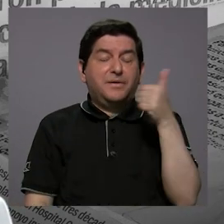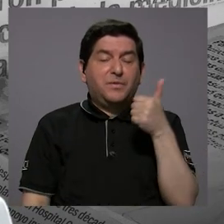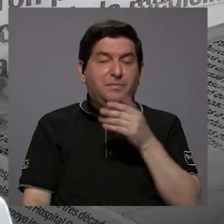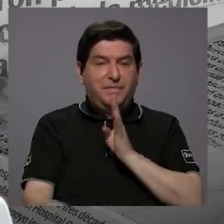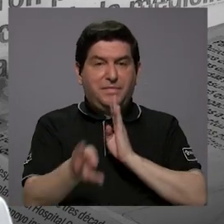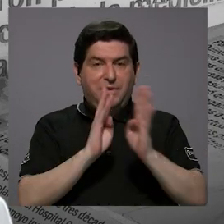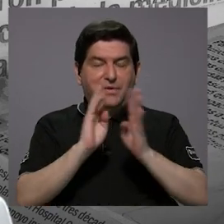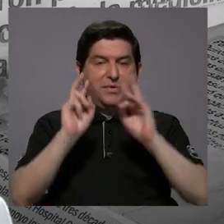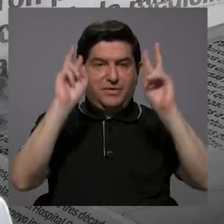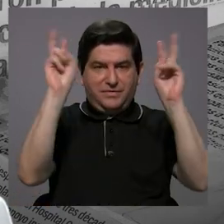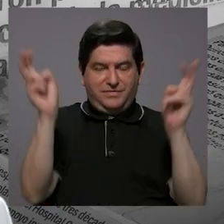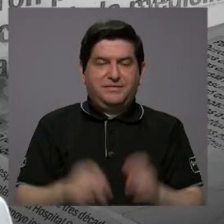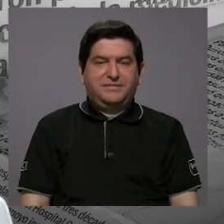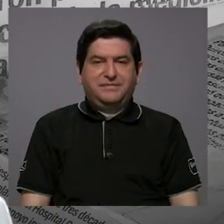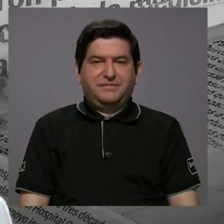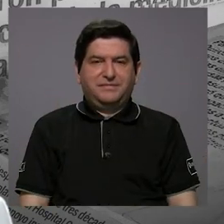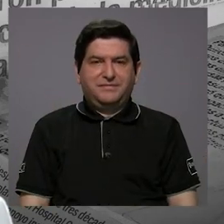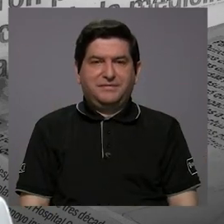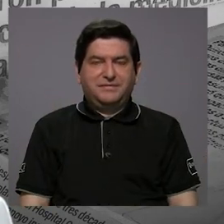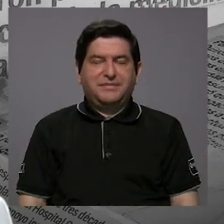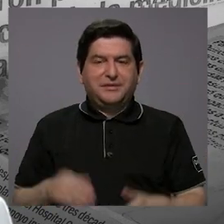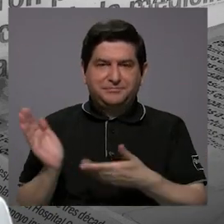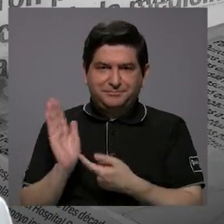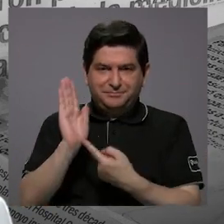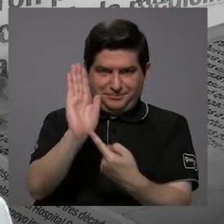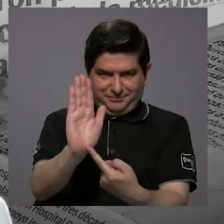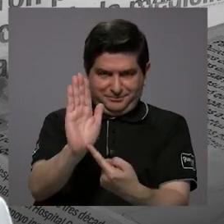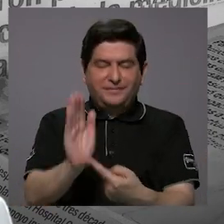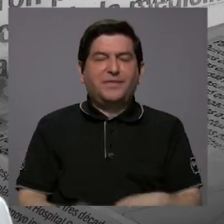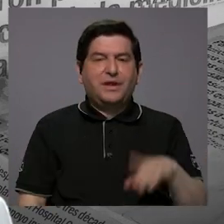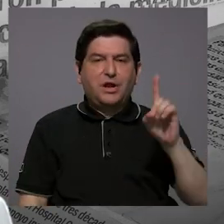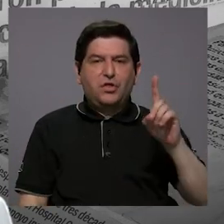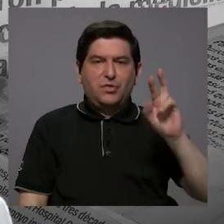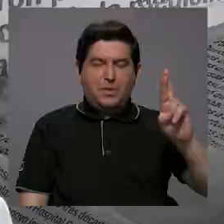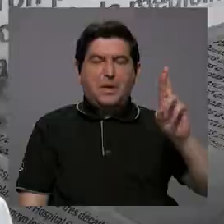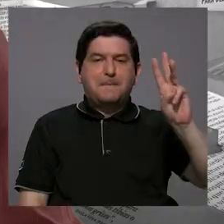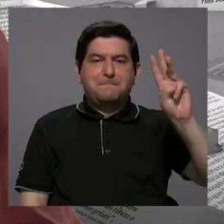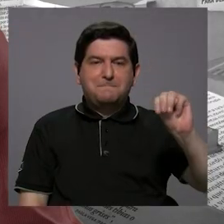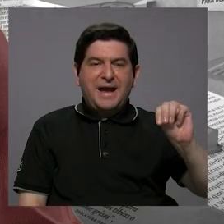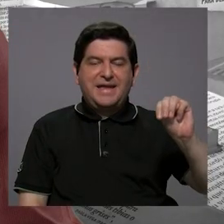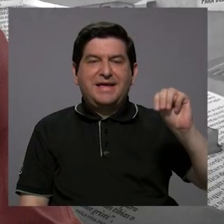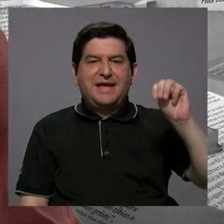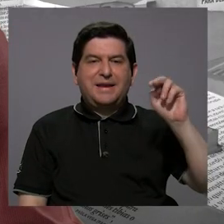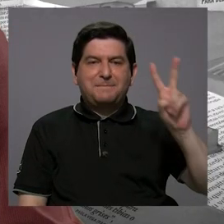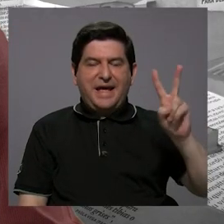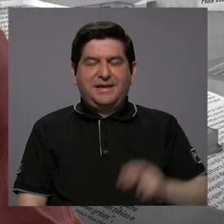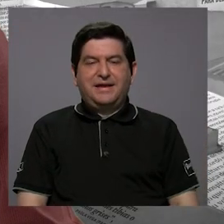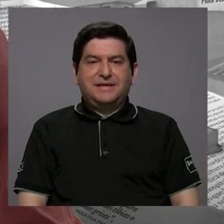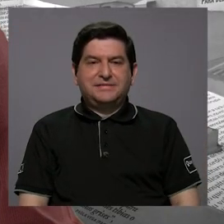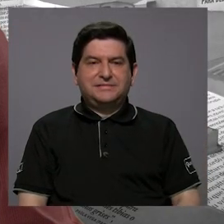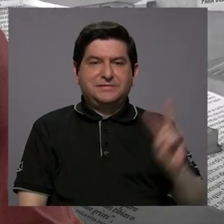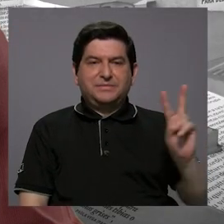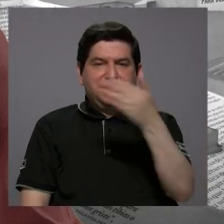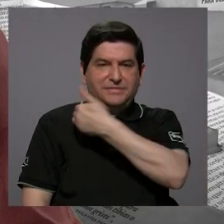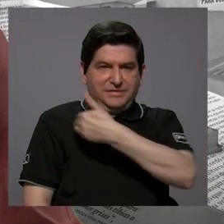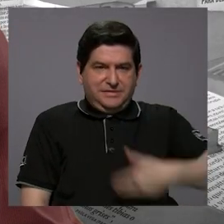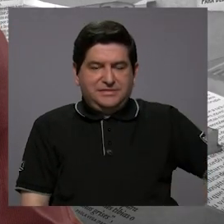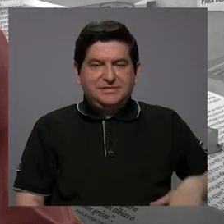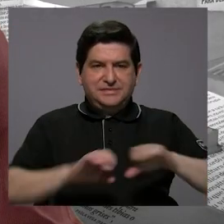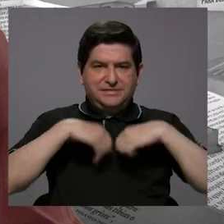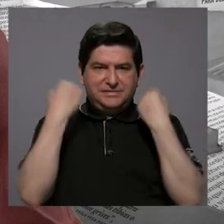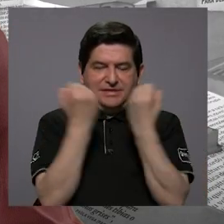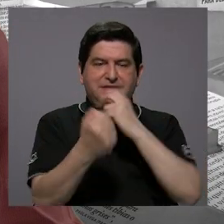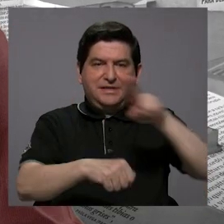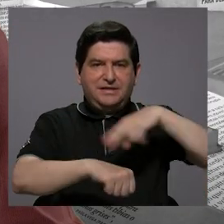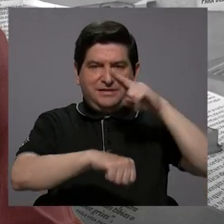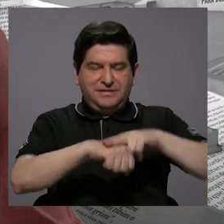para que hable del tema, vamos a introducir al doctor Michael Vargas. Él es el vicepresidente del